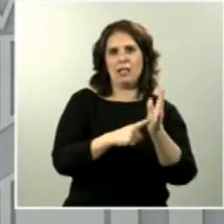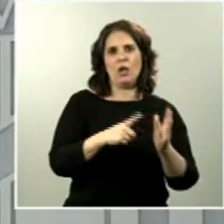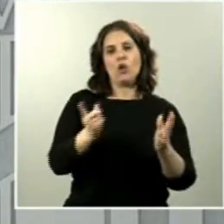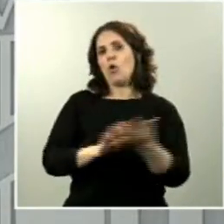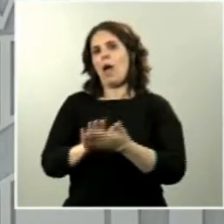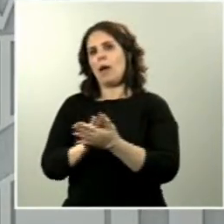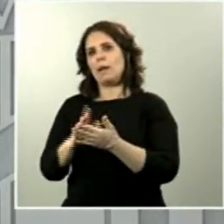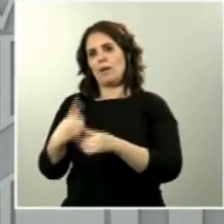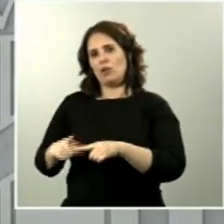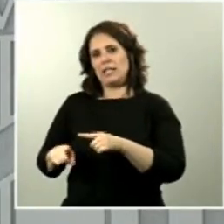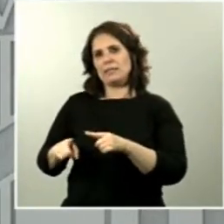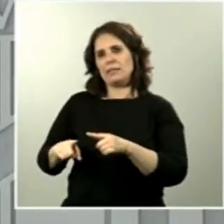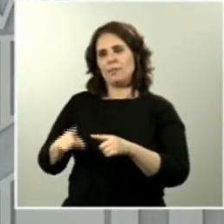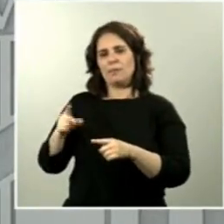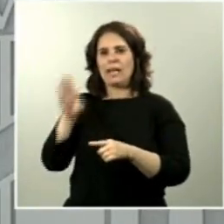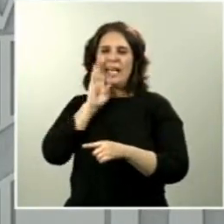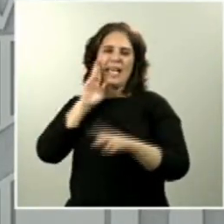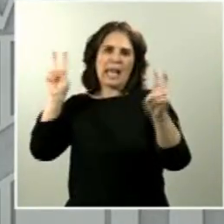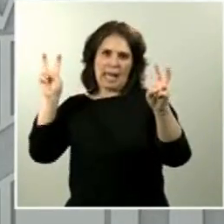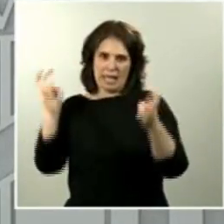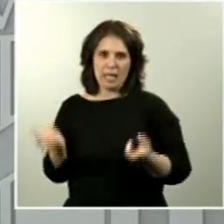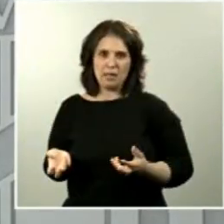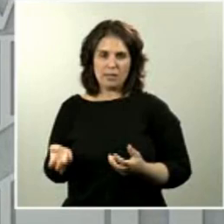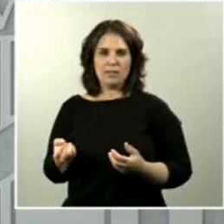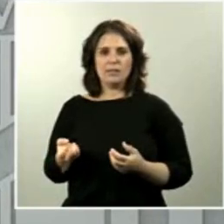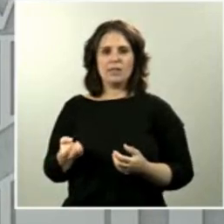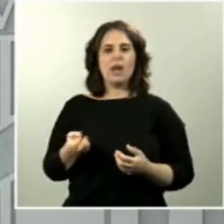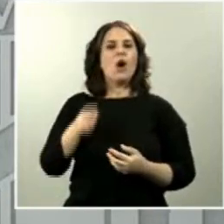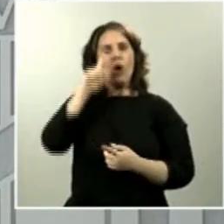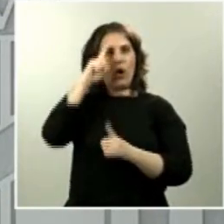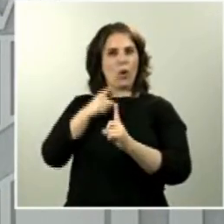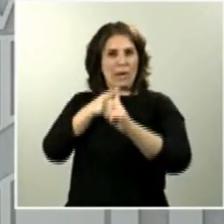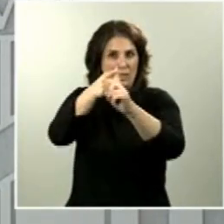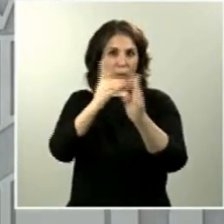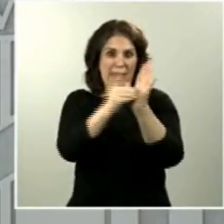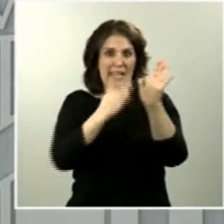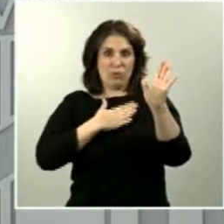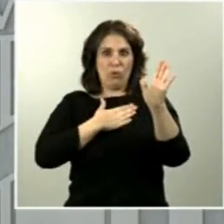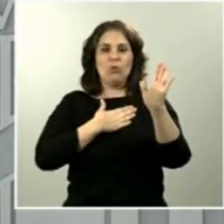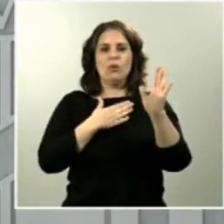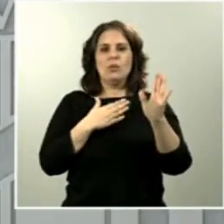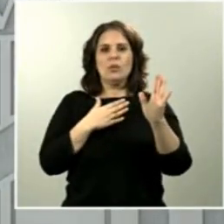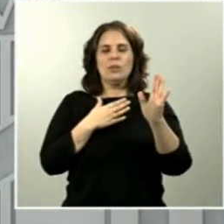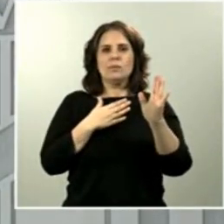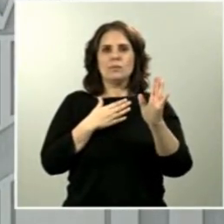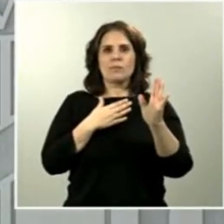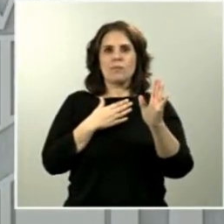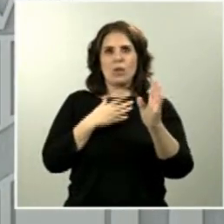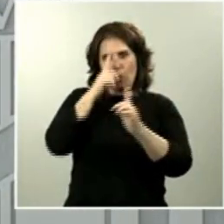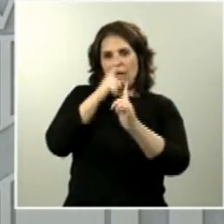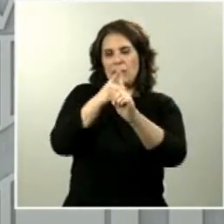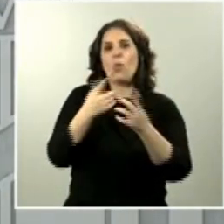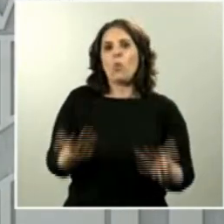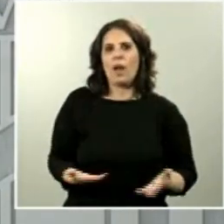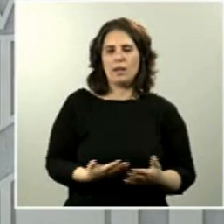O dicho de otra manera, de lo que se pretende, de lo que se trata con este decreto, es justamente que tengamos la capacidad de que podamos atender a